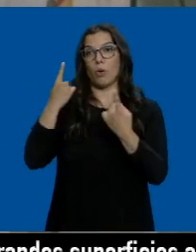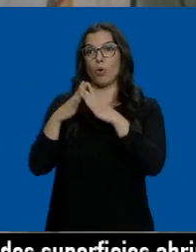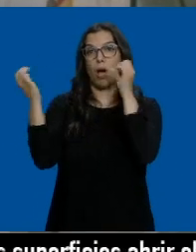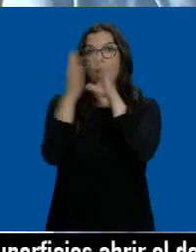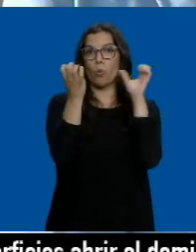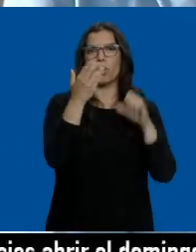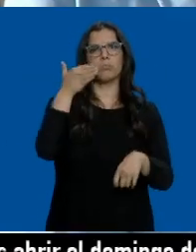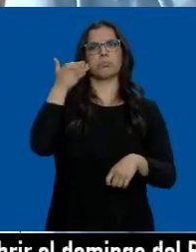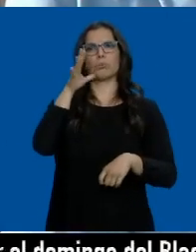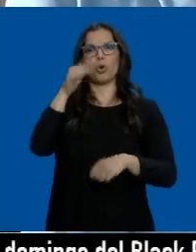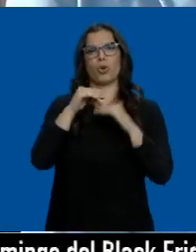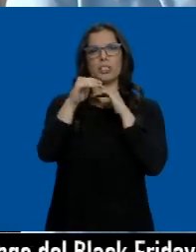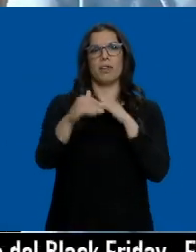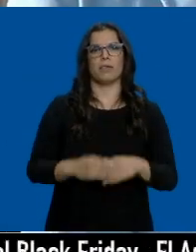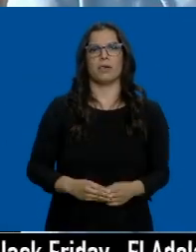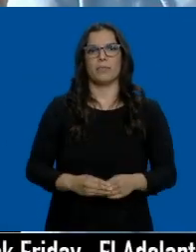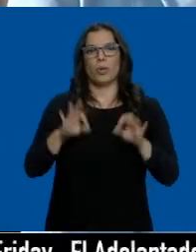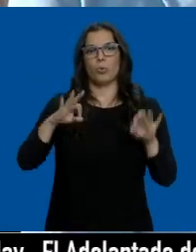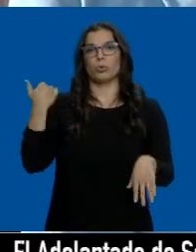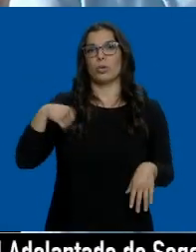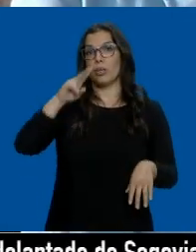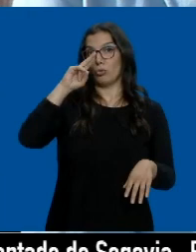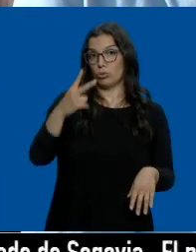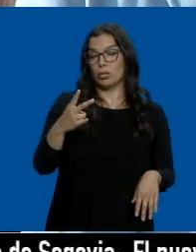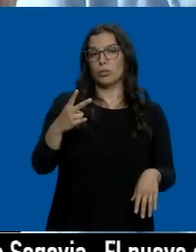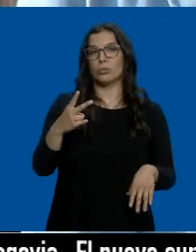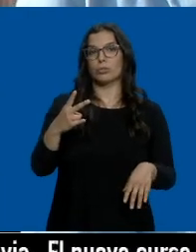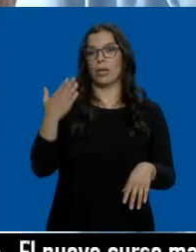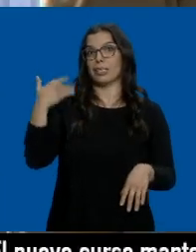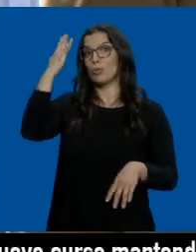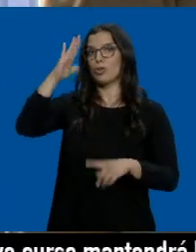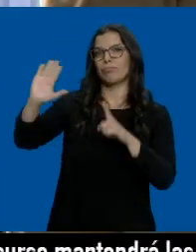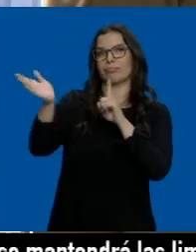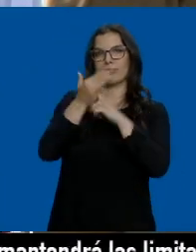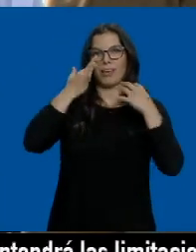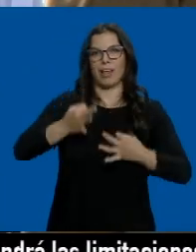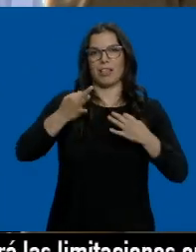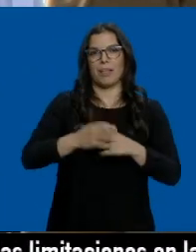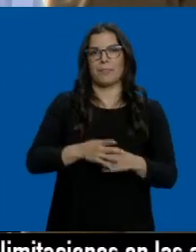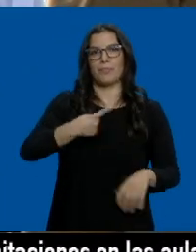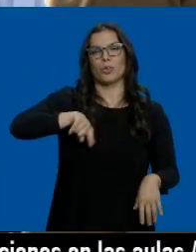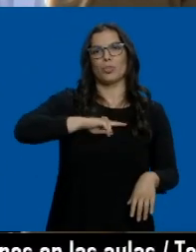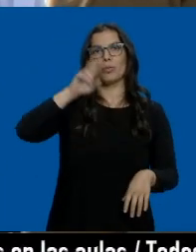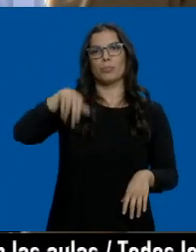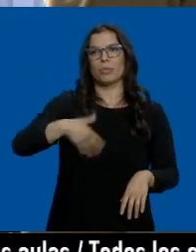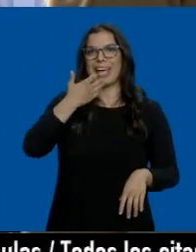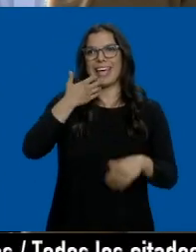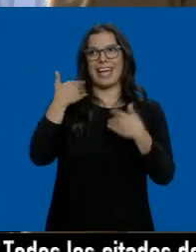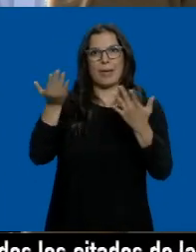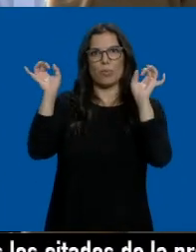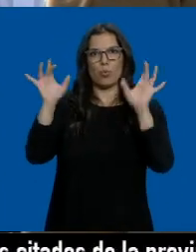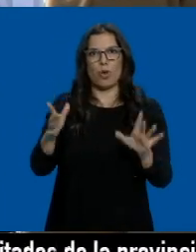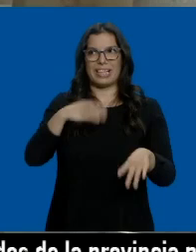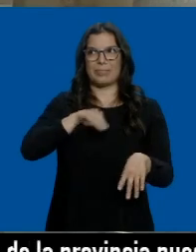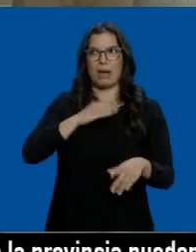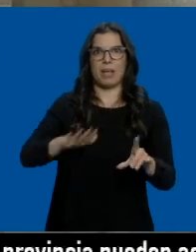presumen de estabilidad. Se cumplen esos dos años de un sueño hecho realidad. Porque creo que somos un caso ejemplar en el